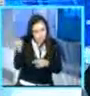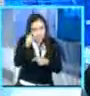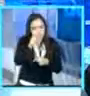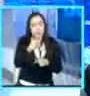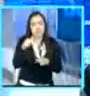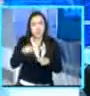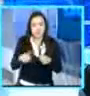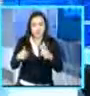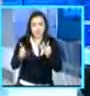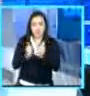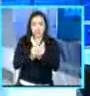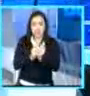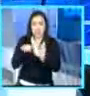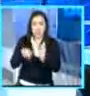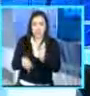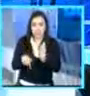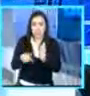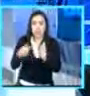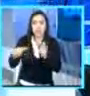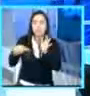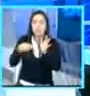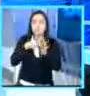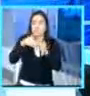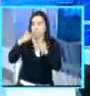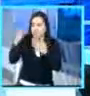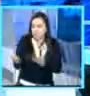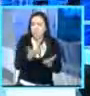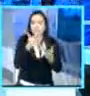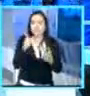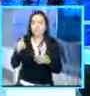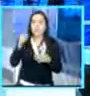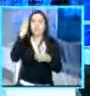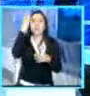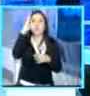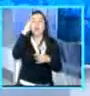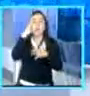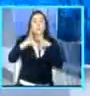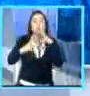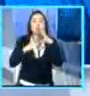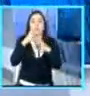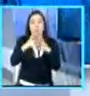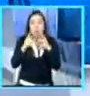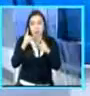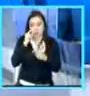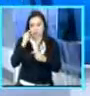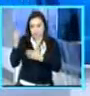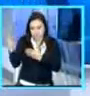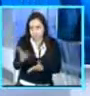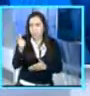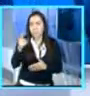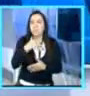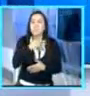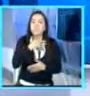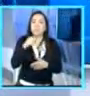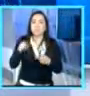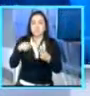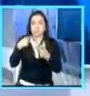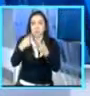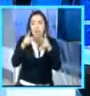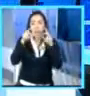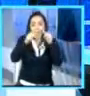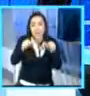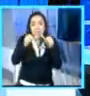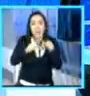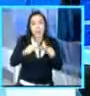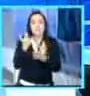estamos muy bien acompañados acá en los estudios de Óscar Avaya, representante del Banco Mundial, nuevamente nos acompaña Nicolás Virsi, analista